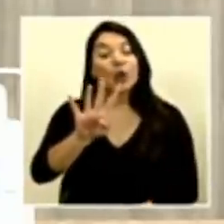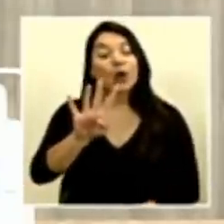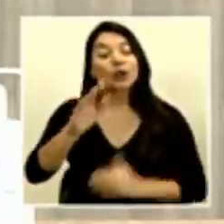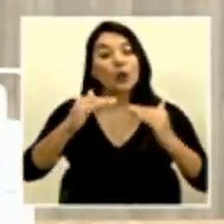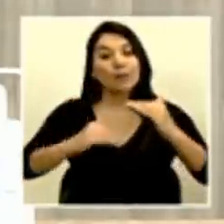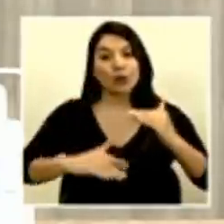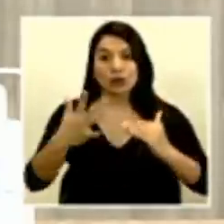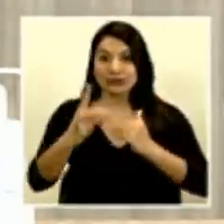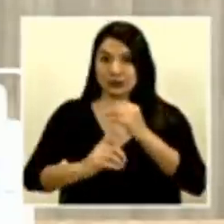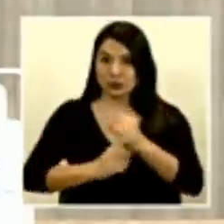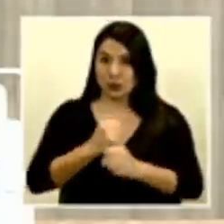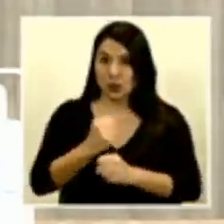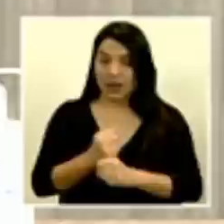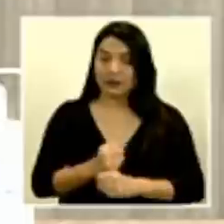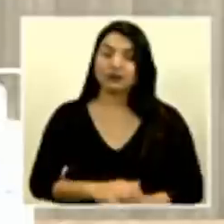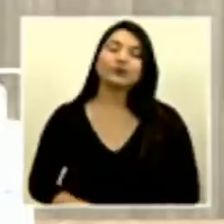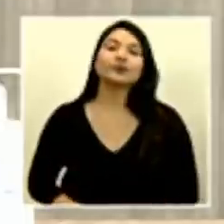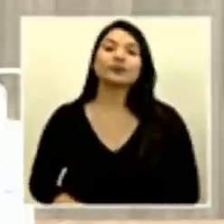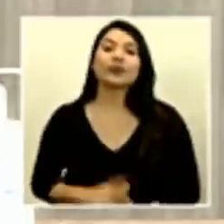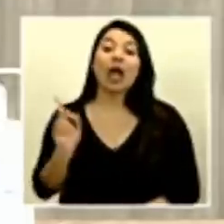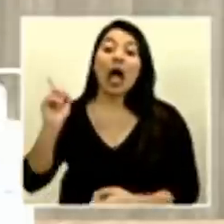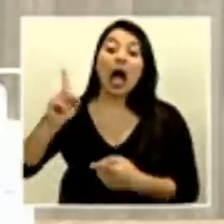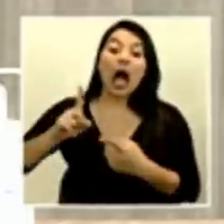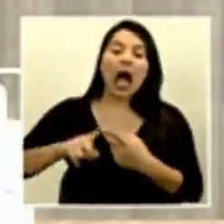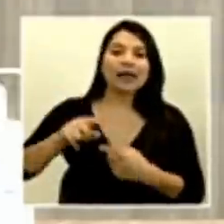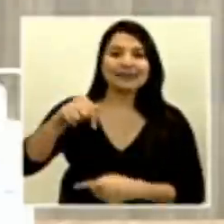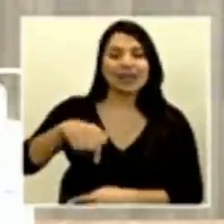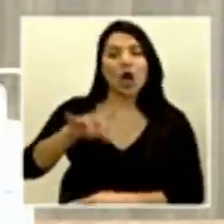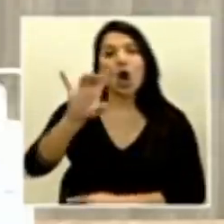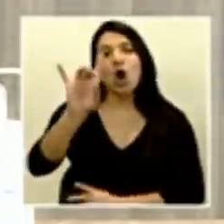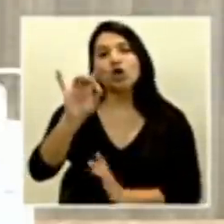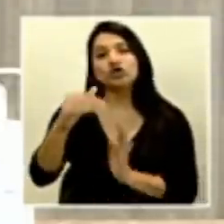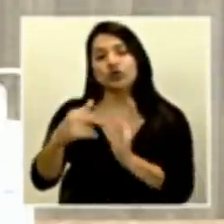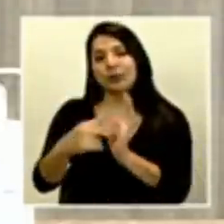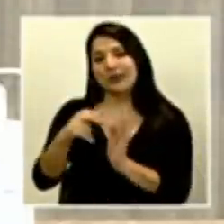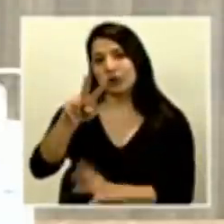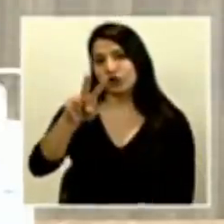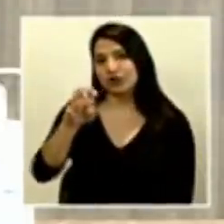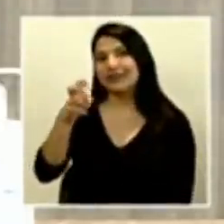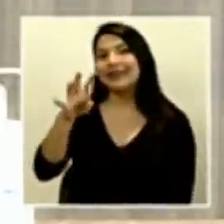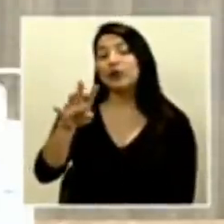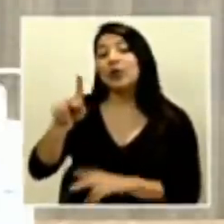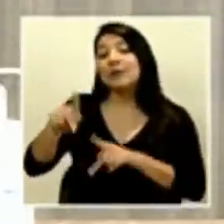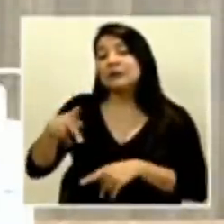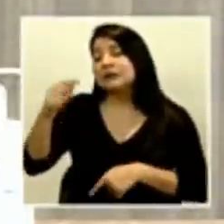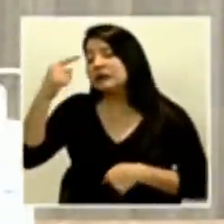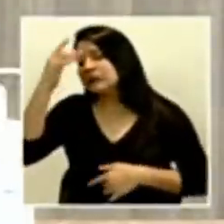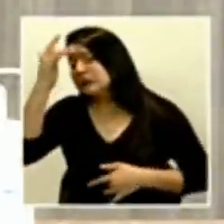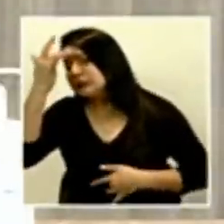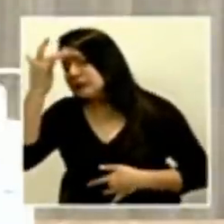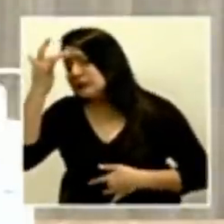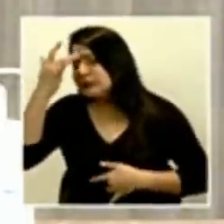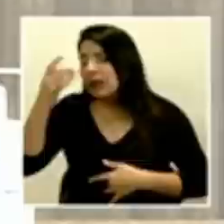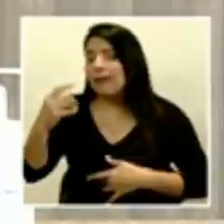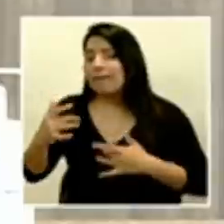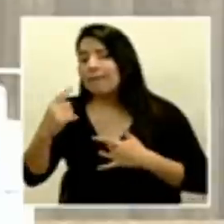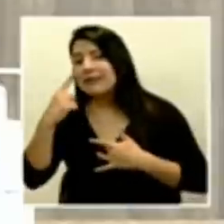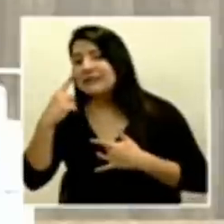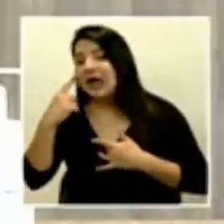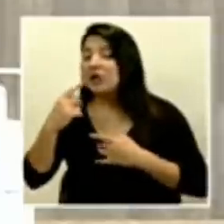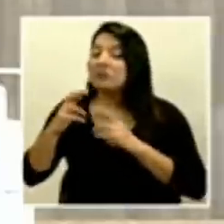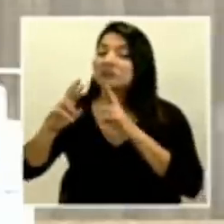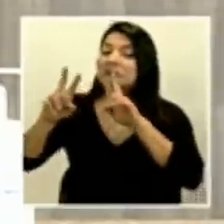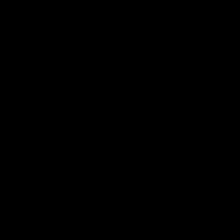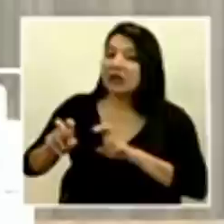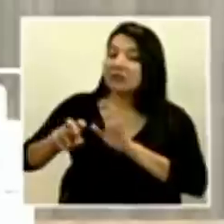Al día de hoy se han descartado un total de 8214 personas. 242 personas ya se